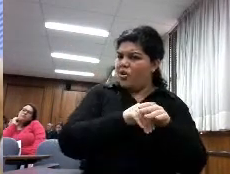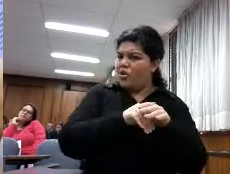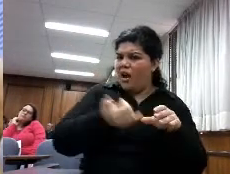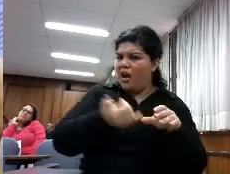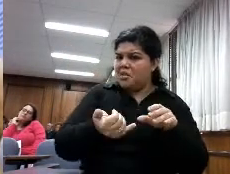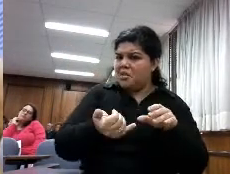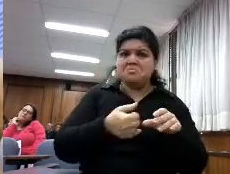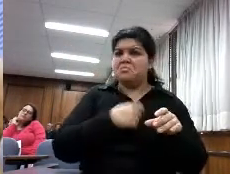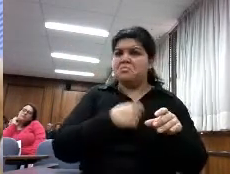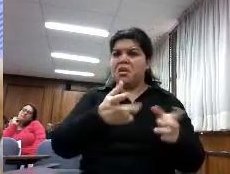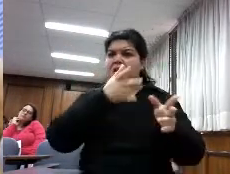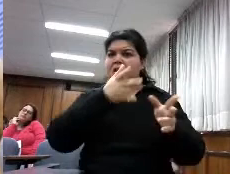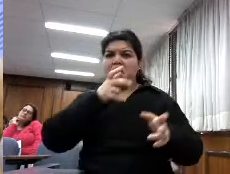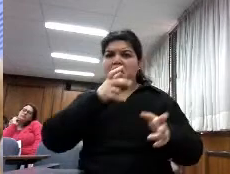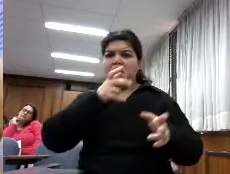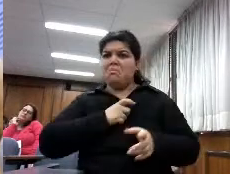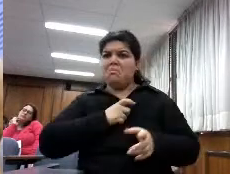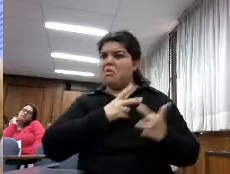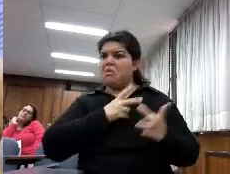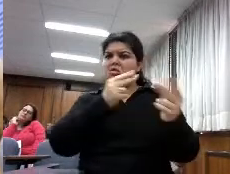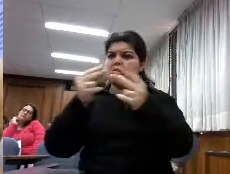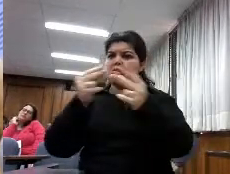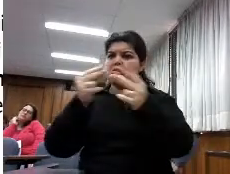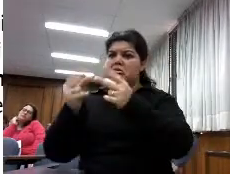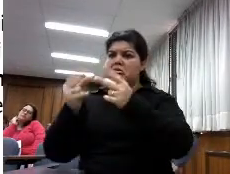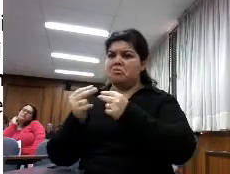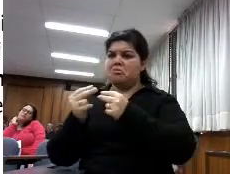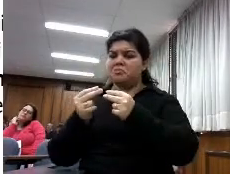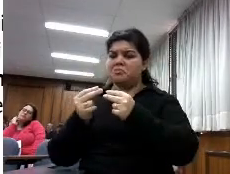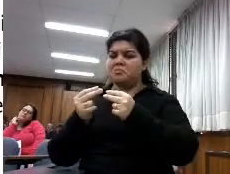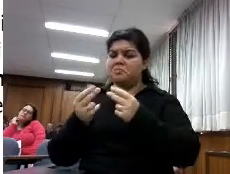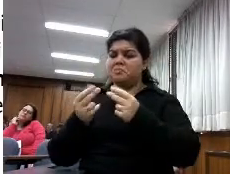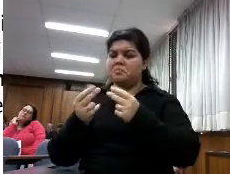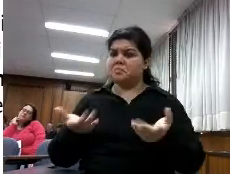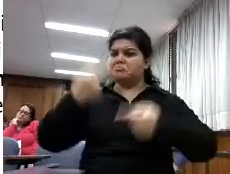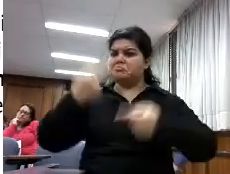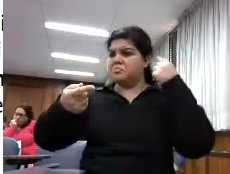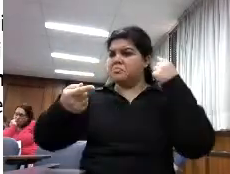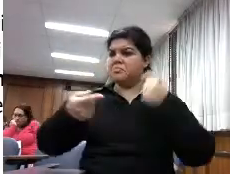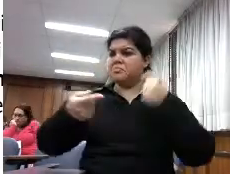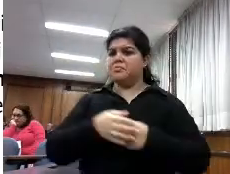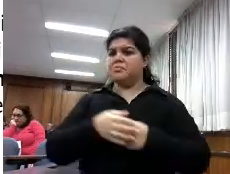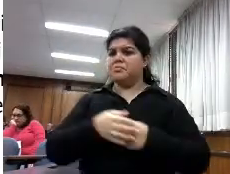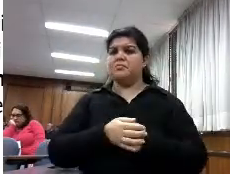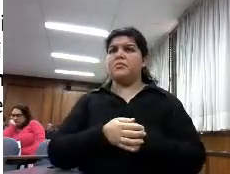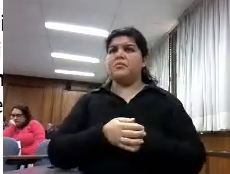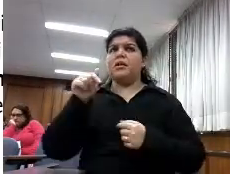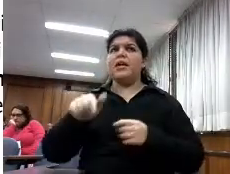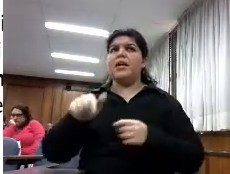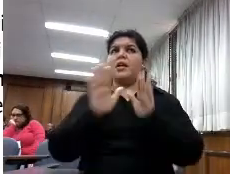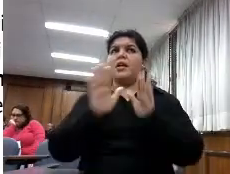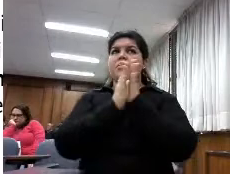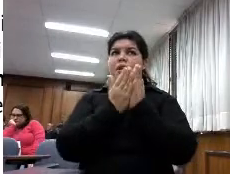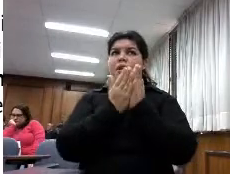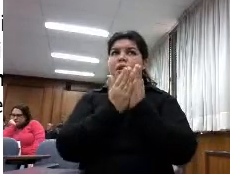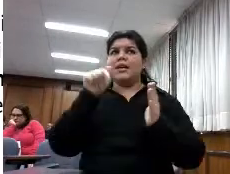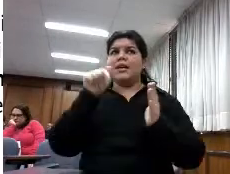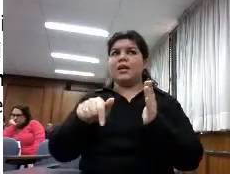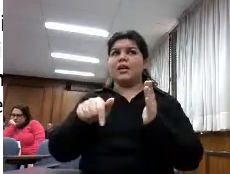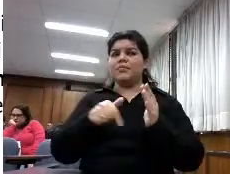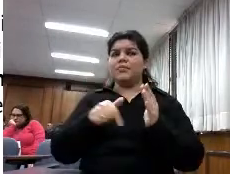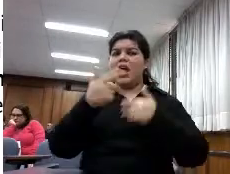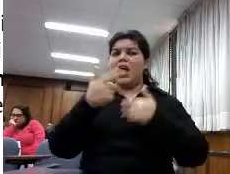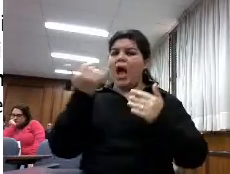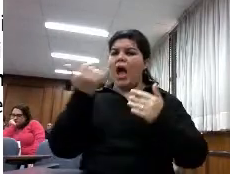o sea hay diferencias importantísimas ¿dispone la biblioteca de audiolibros? pues solo un 35% disponen de